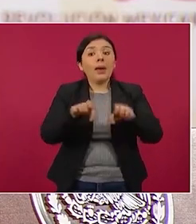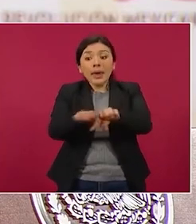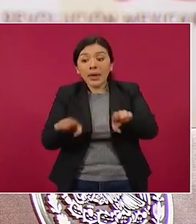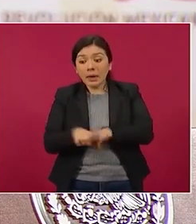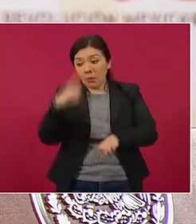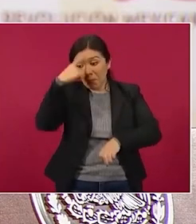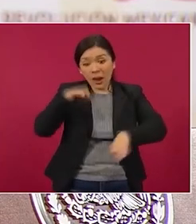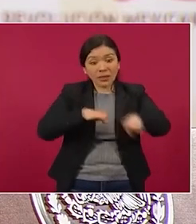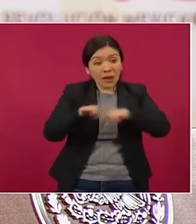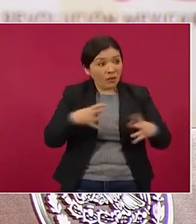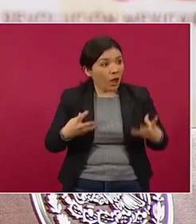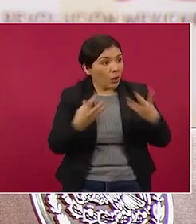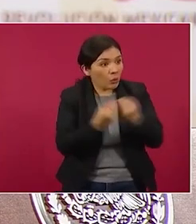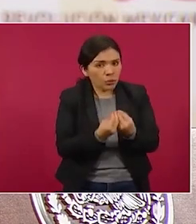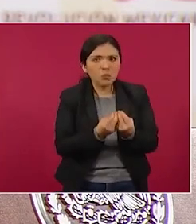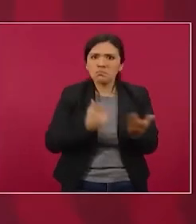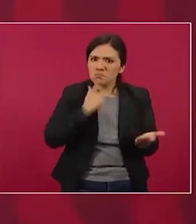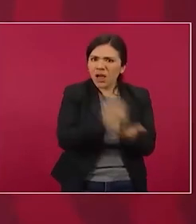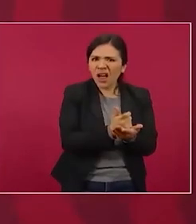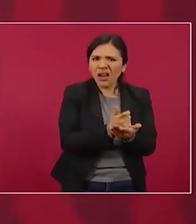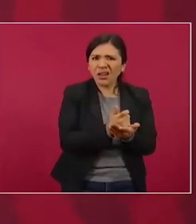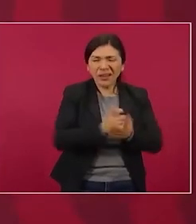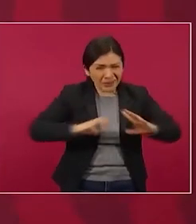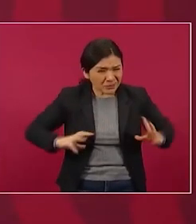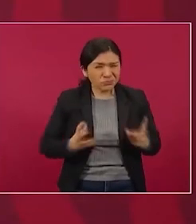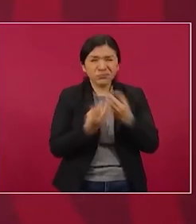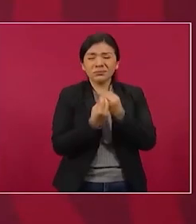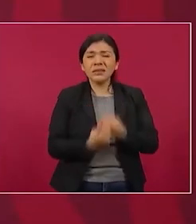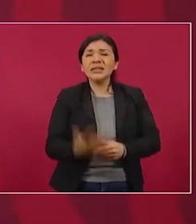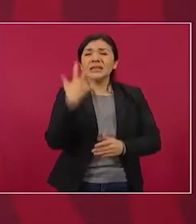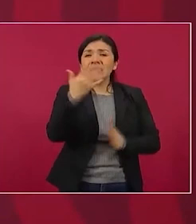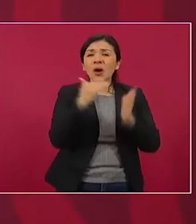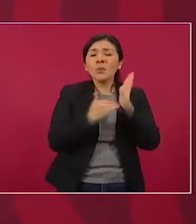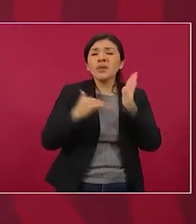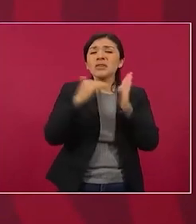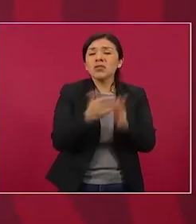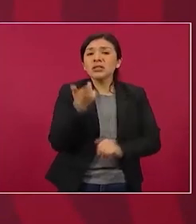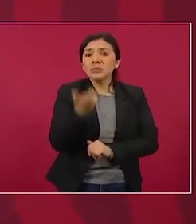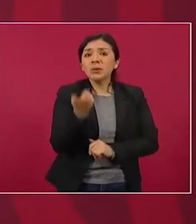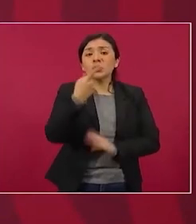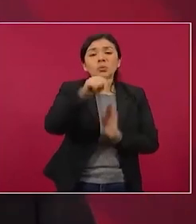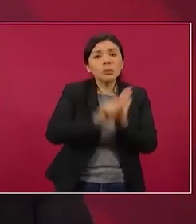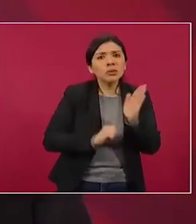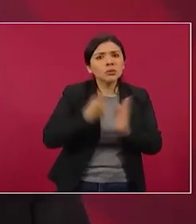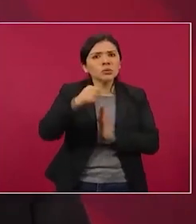En suma, cinco millones de pesos mensuales.